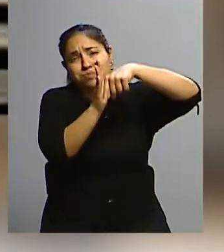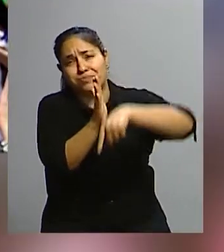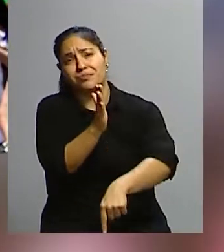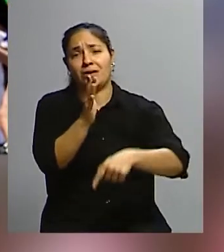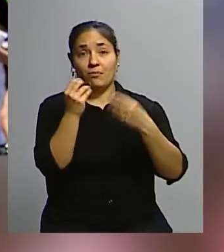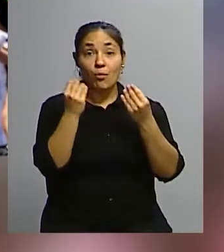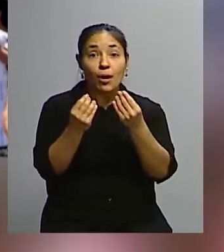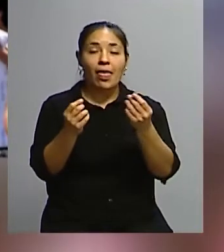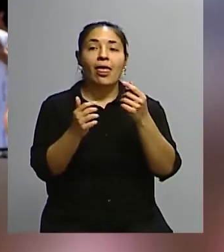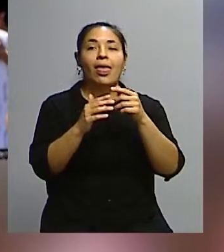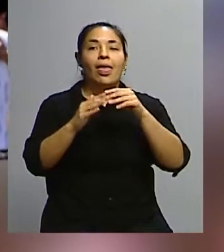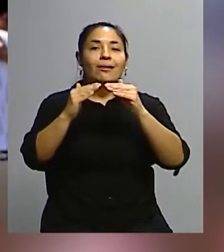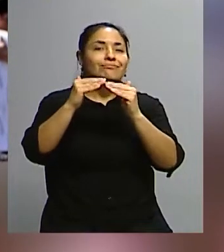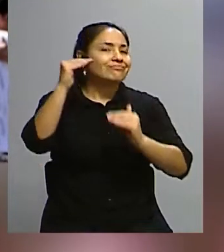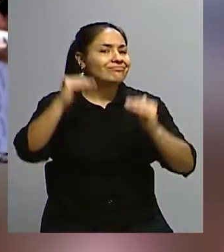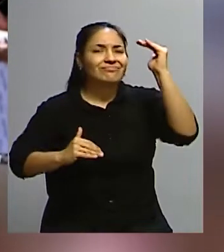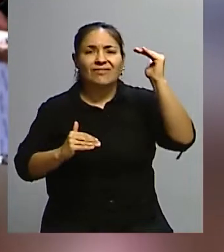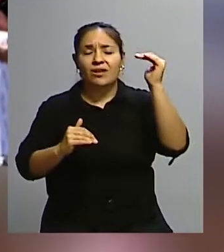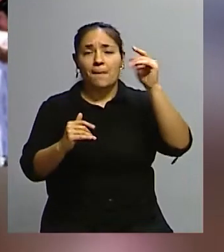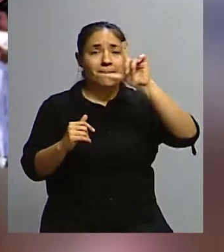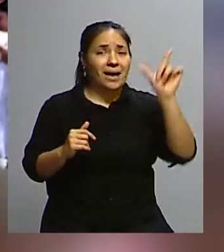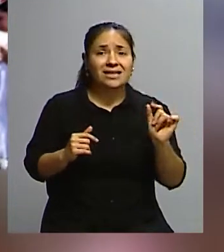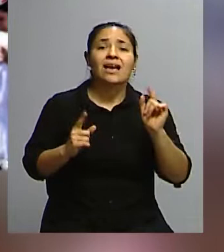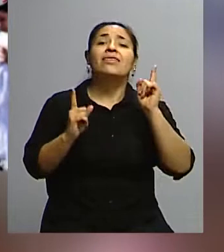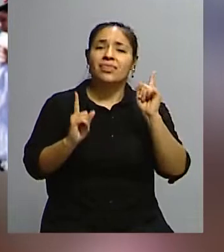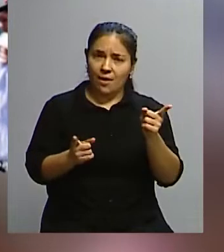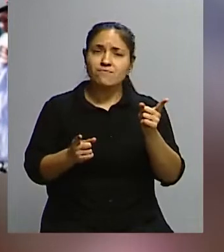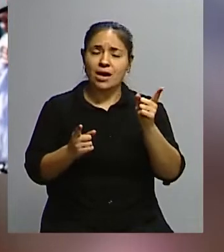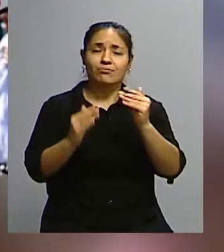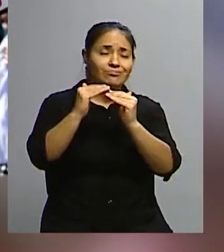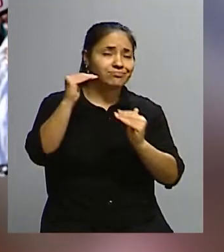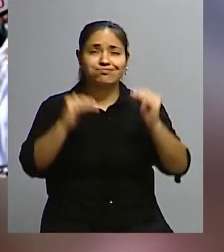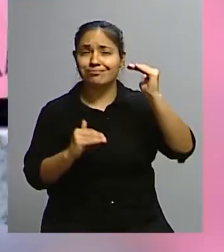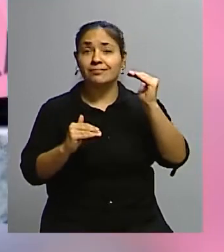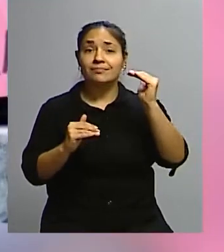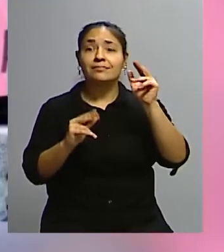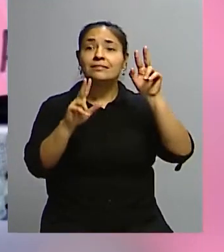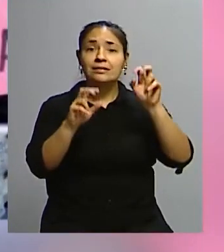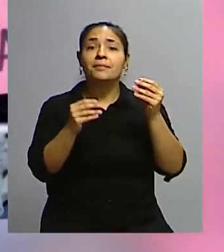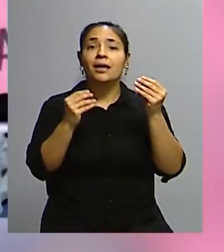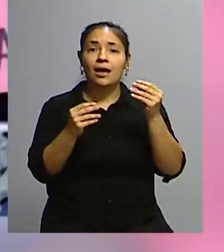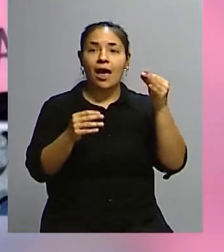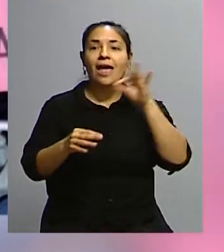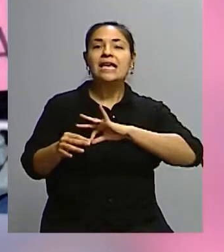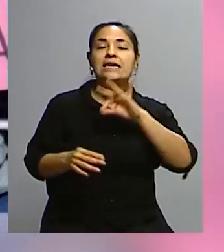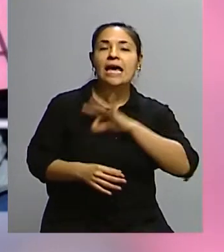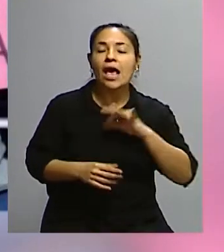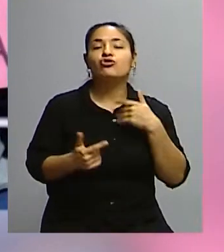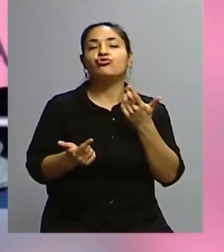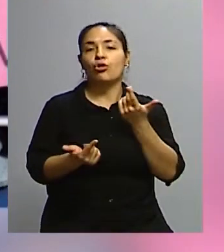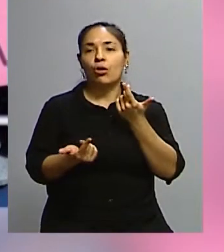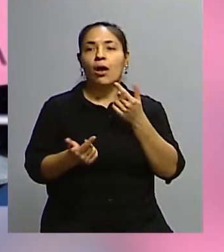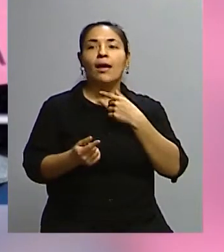desigualdad, ¿no es cierto?, en el país y también hay una desigualdad en cuanto a los ingresos y a la